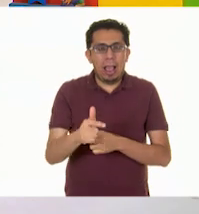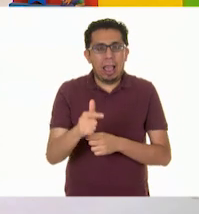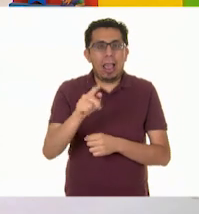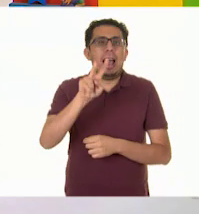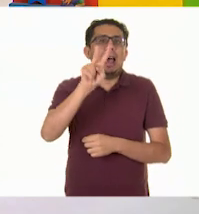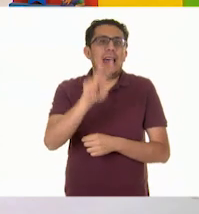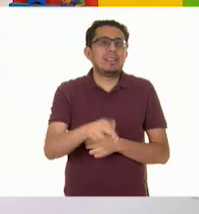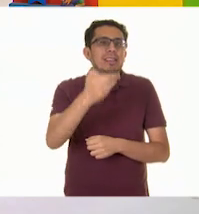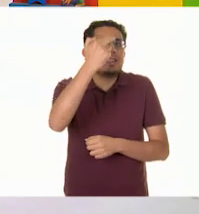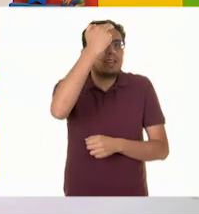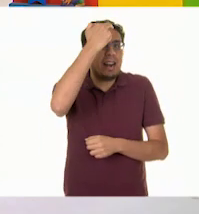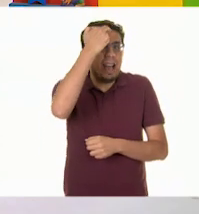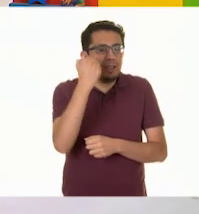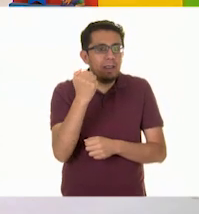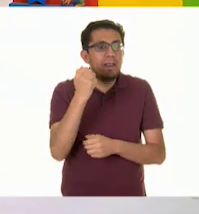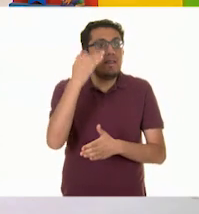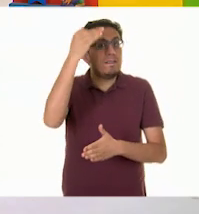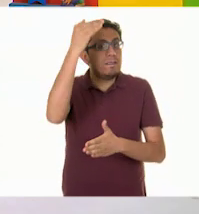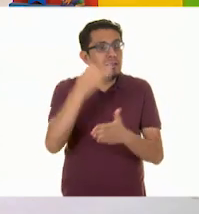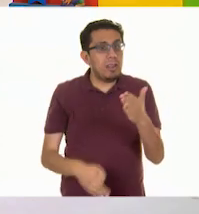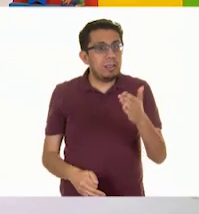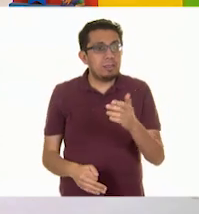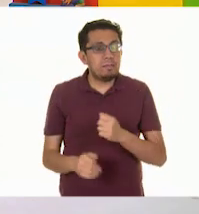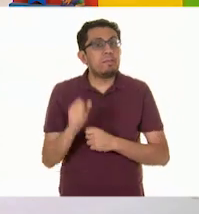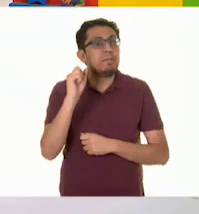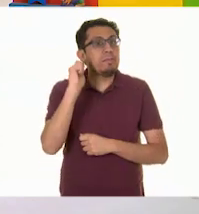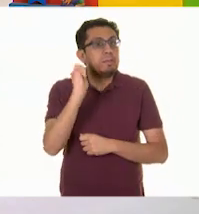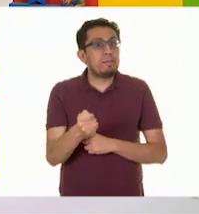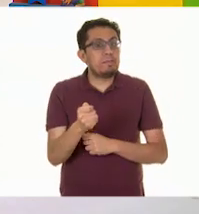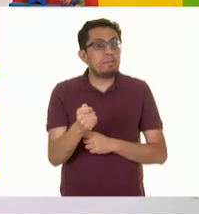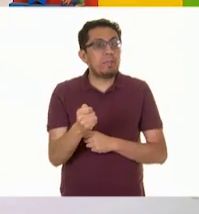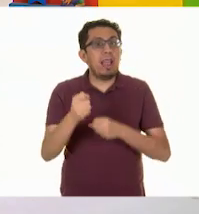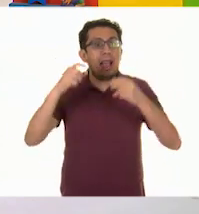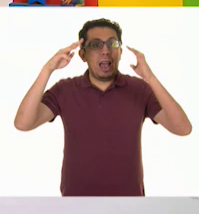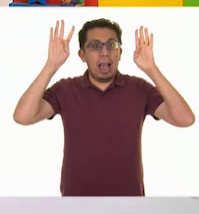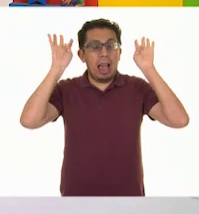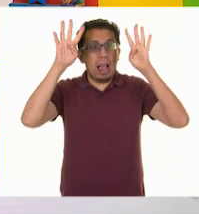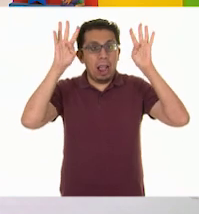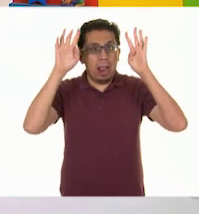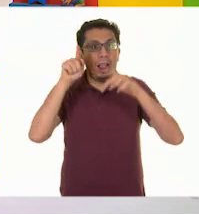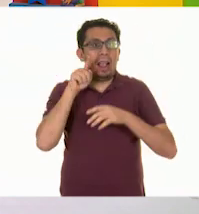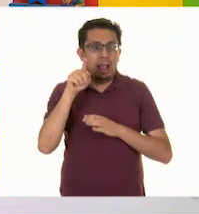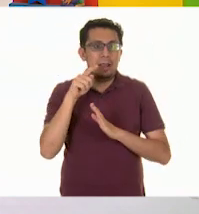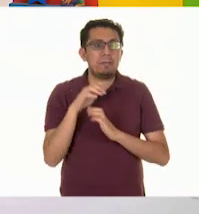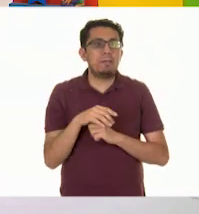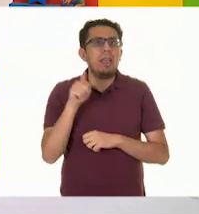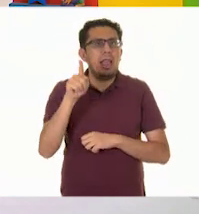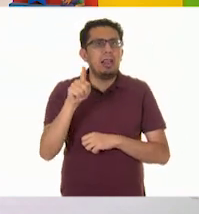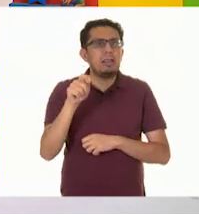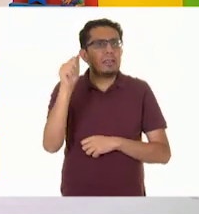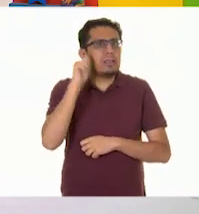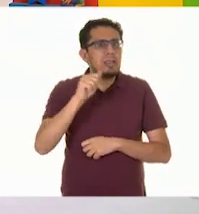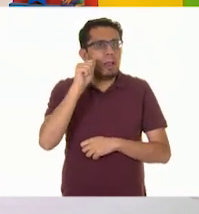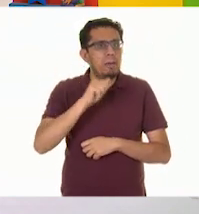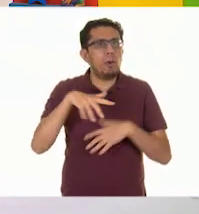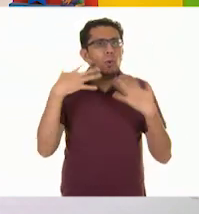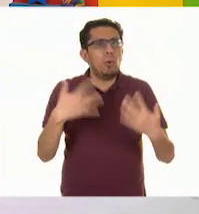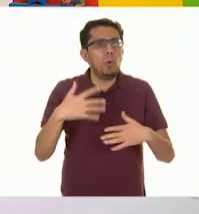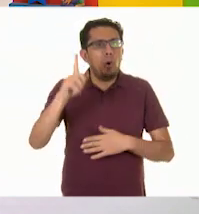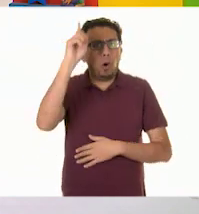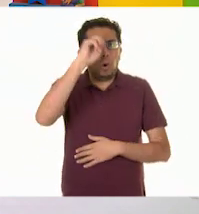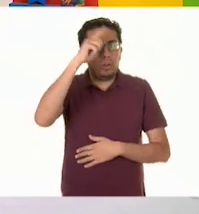Tienes razón. Nos falta... ¡Ir con Ajo Listo! El ajolote que siempre da sabios consejos